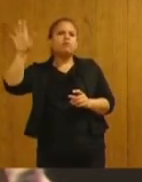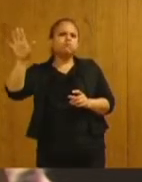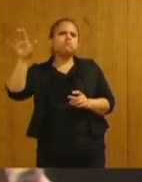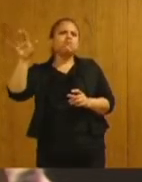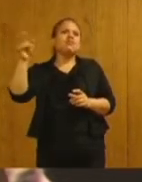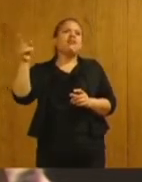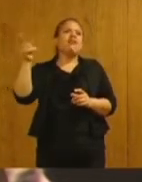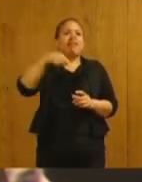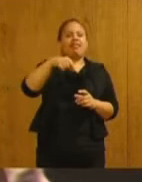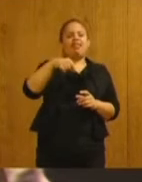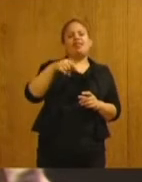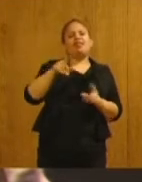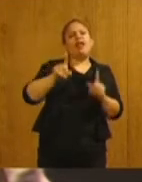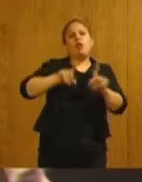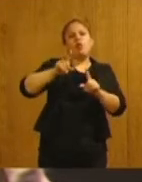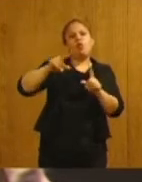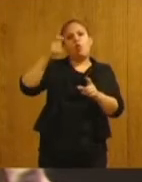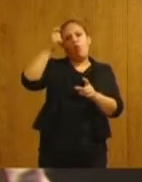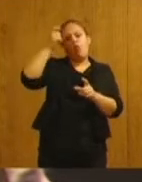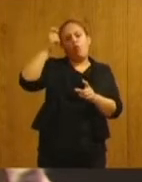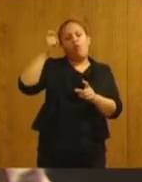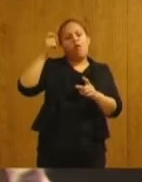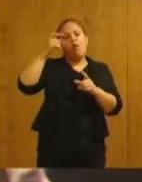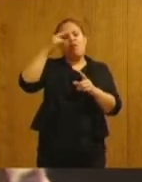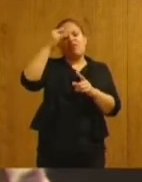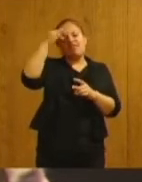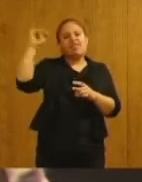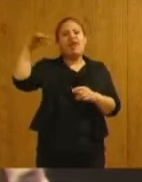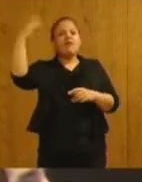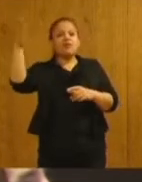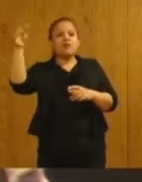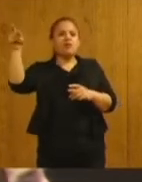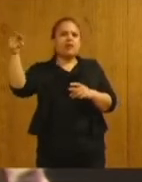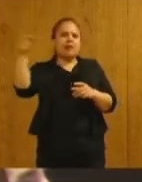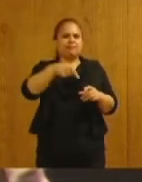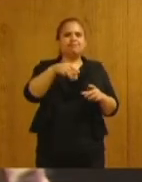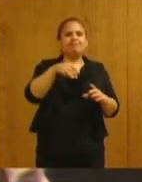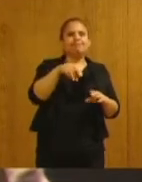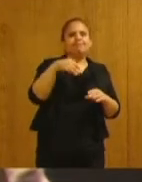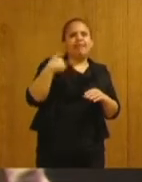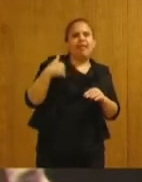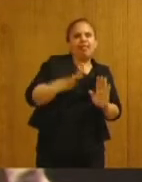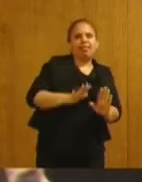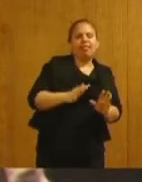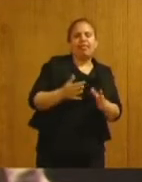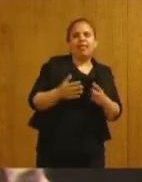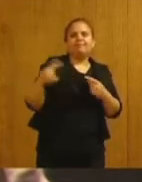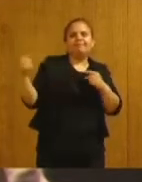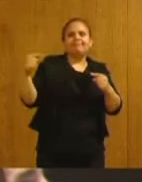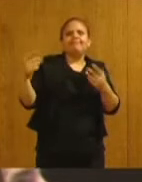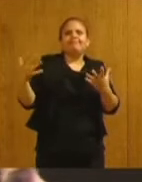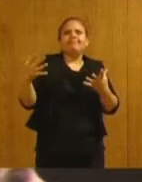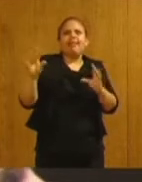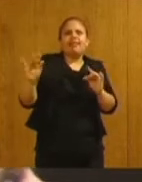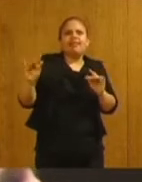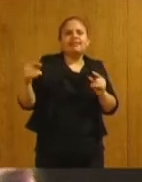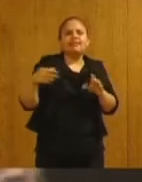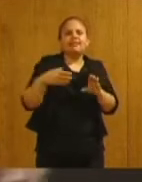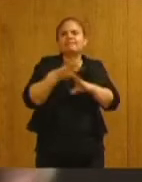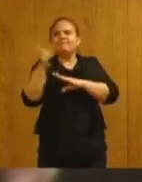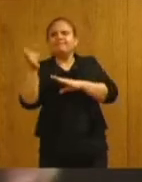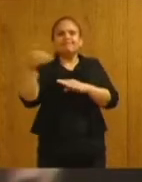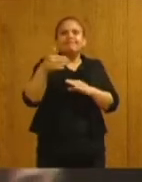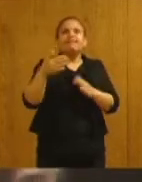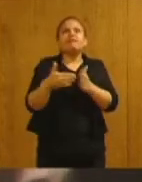extranjeros que acreditaran que vienen a trabajar, pudieran reingresar sin cuarentena, y siempre y cuando las autoridades